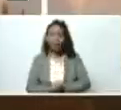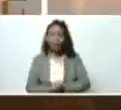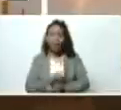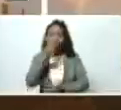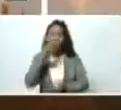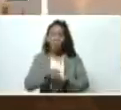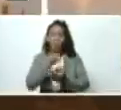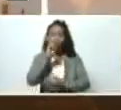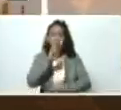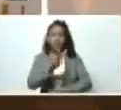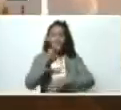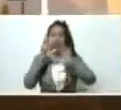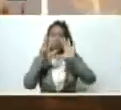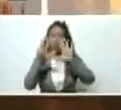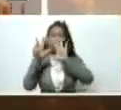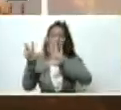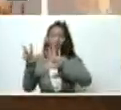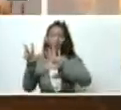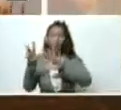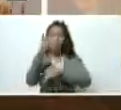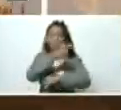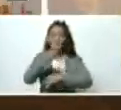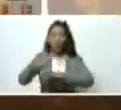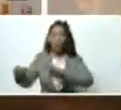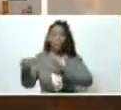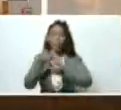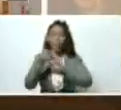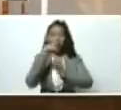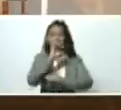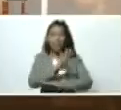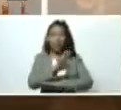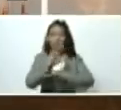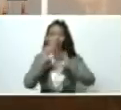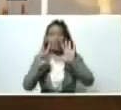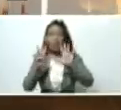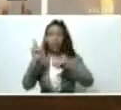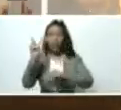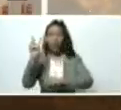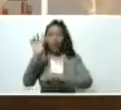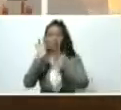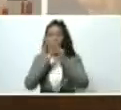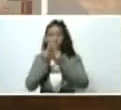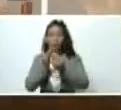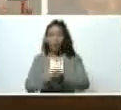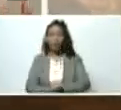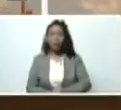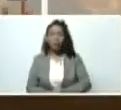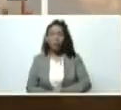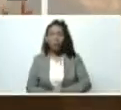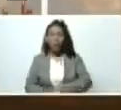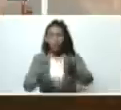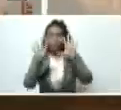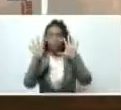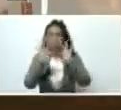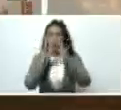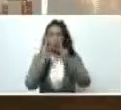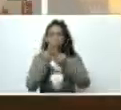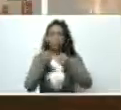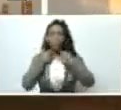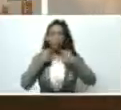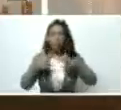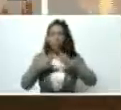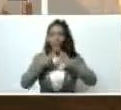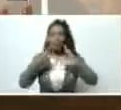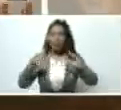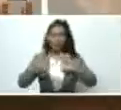.288 personas afectadas, 572 familias. Apenas nueve familias perdieron todo.